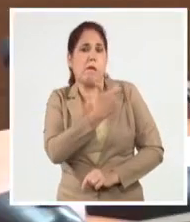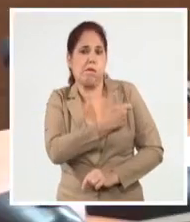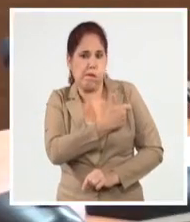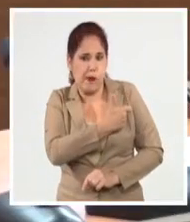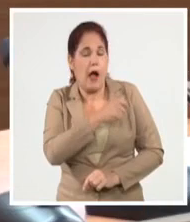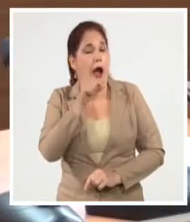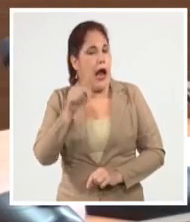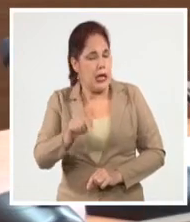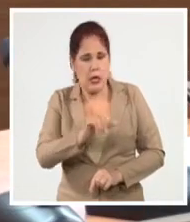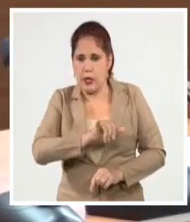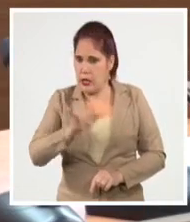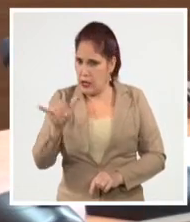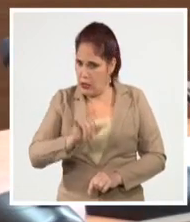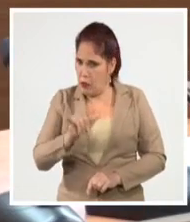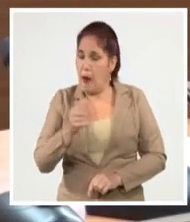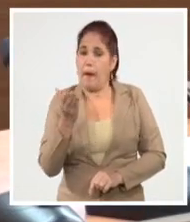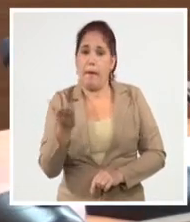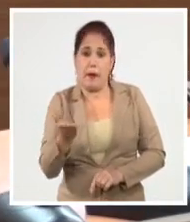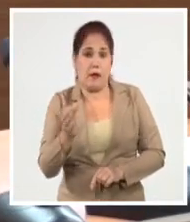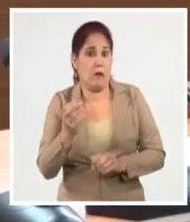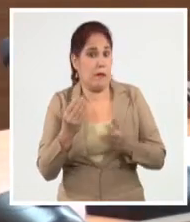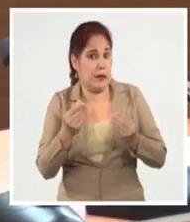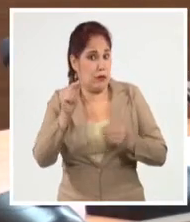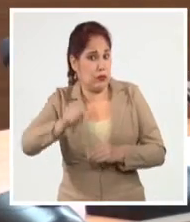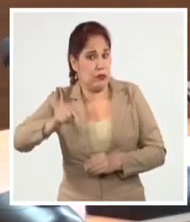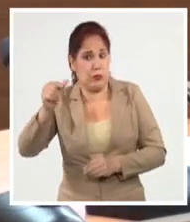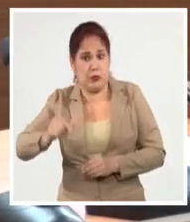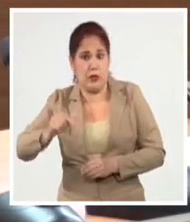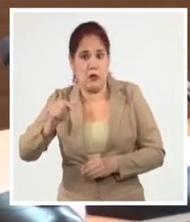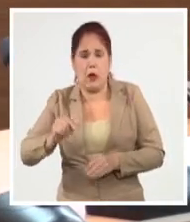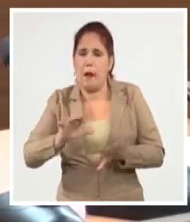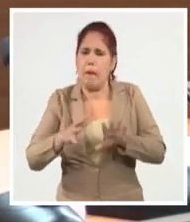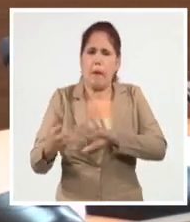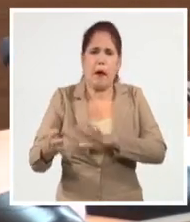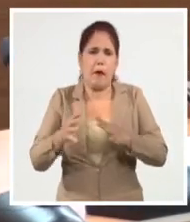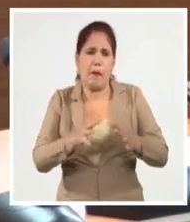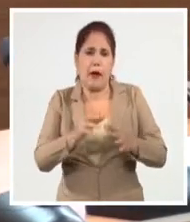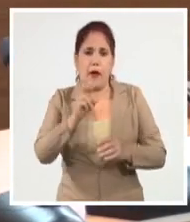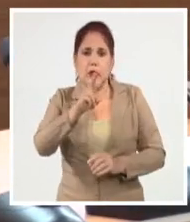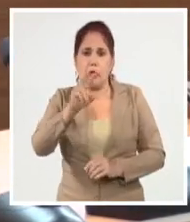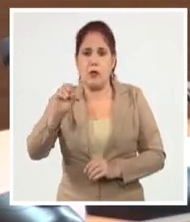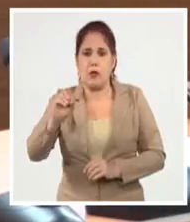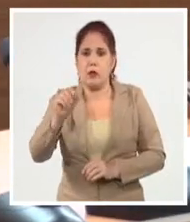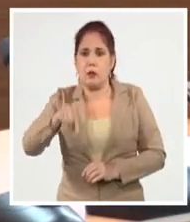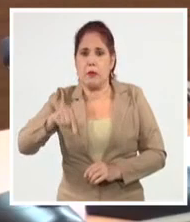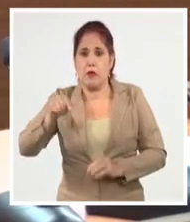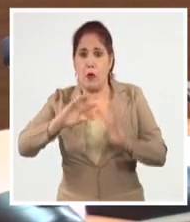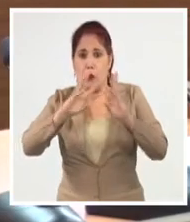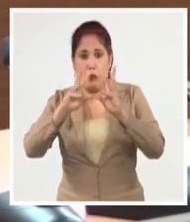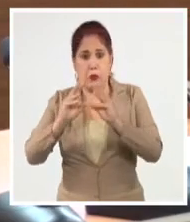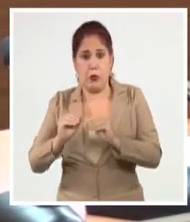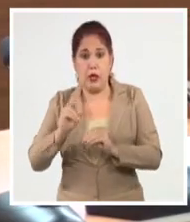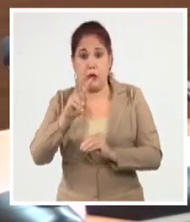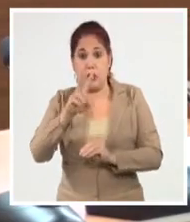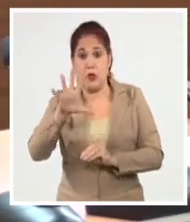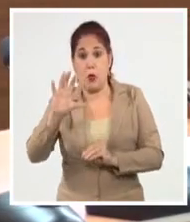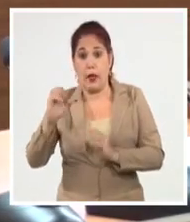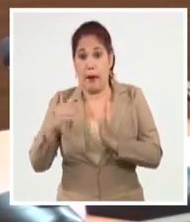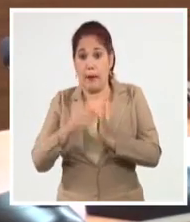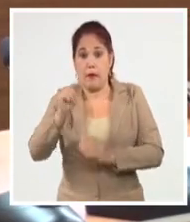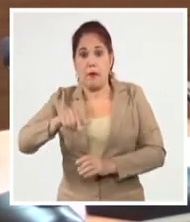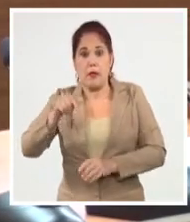Aquí también hay una gran demanda de personas, más o menos cerca de 200. Hasta ahora hemos contabilizado cerca de 250.000.